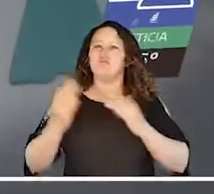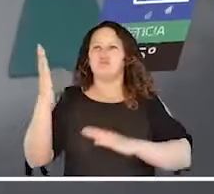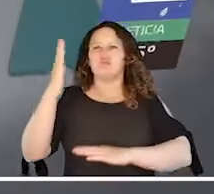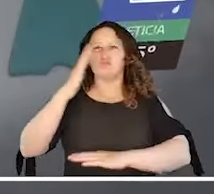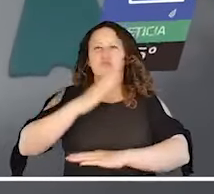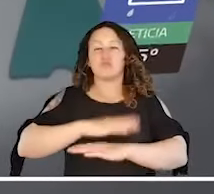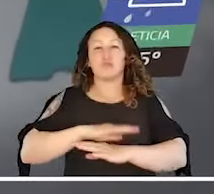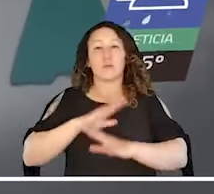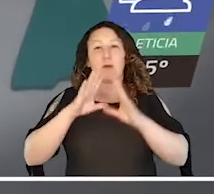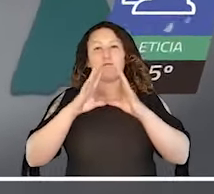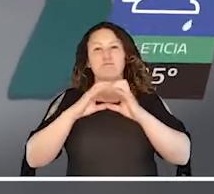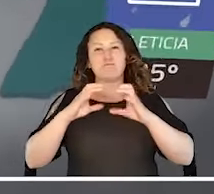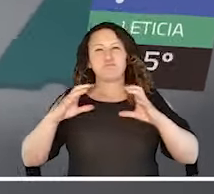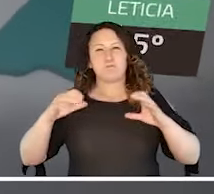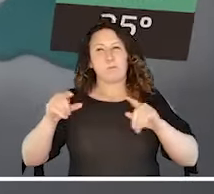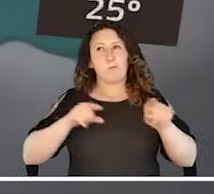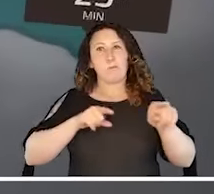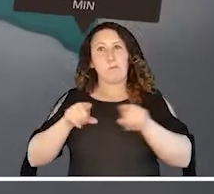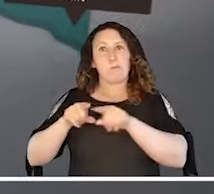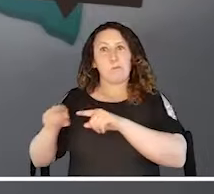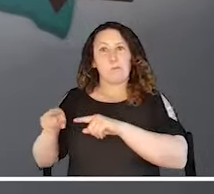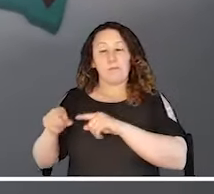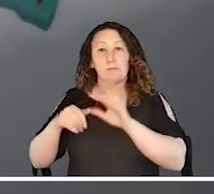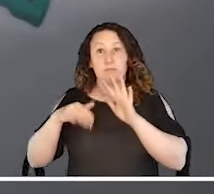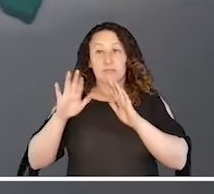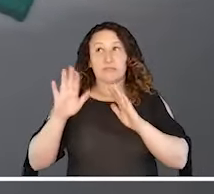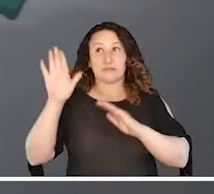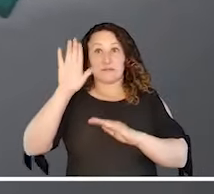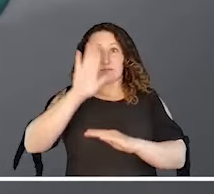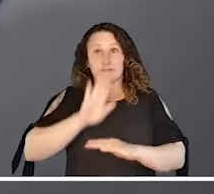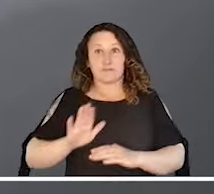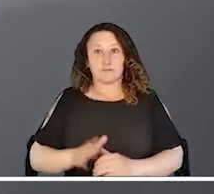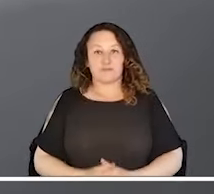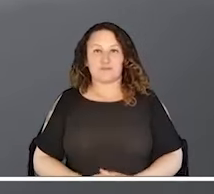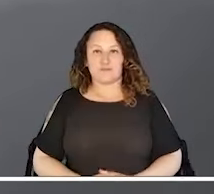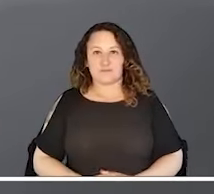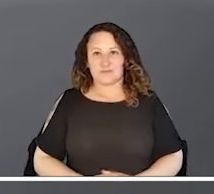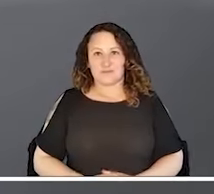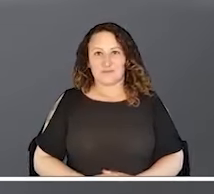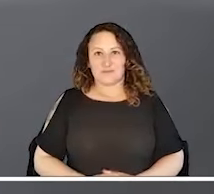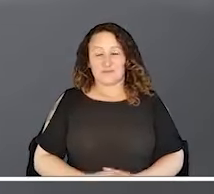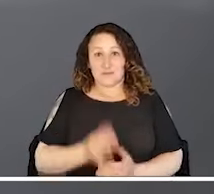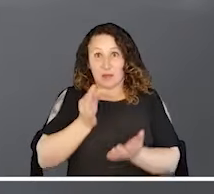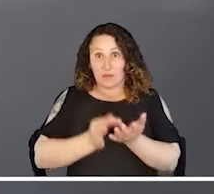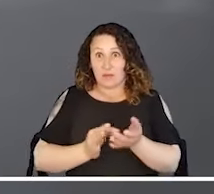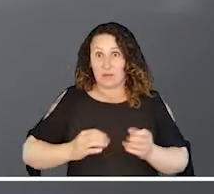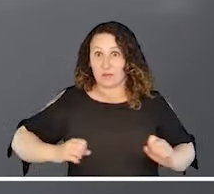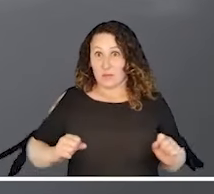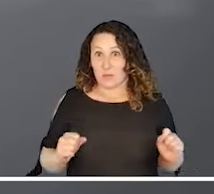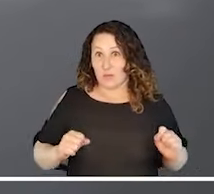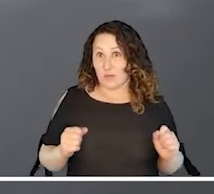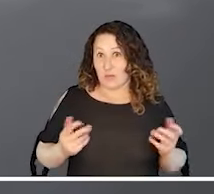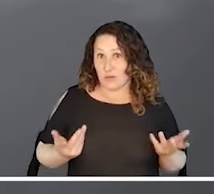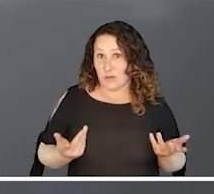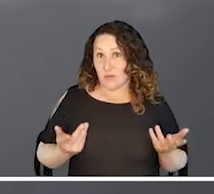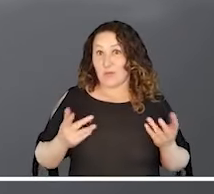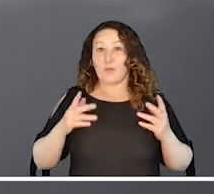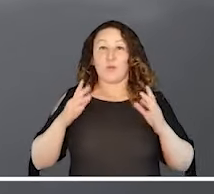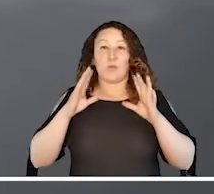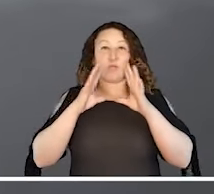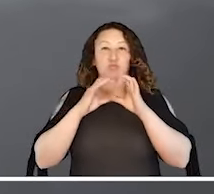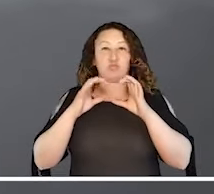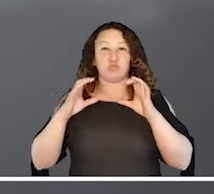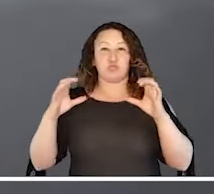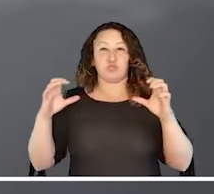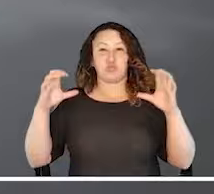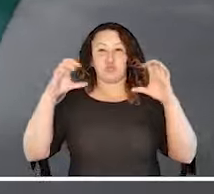colombiana finaliza el día con un cielo encapotado y chubascos dispersos en la mayoría de sus departamentos. La capital